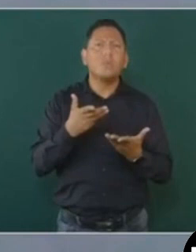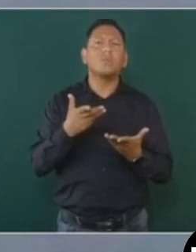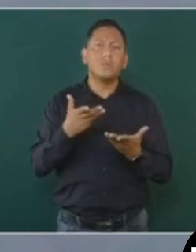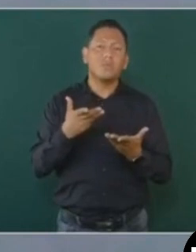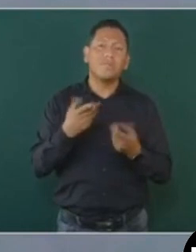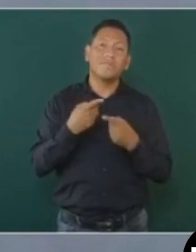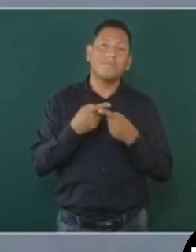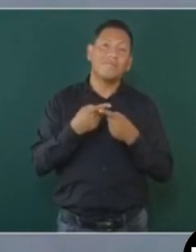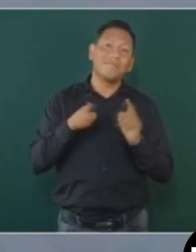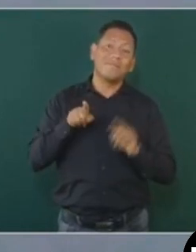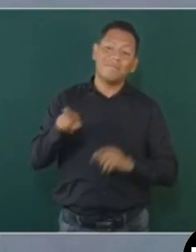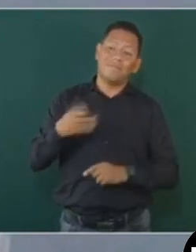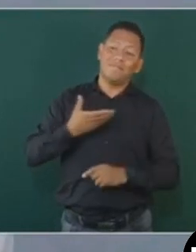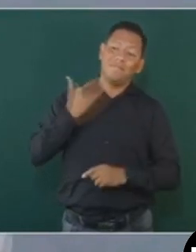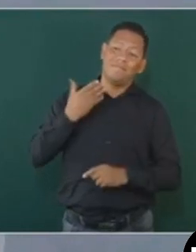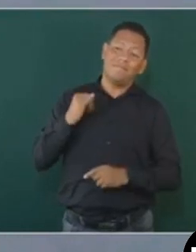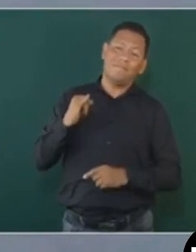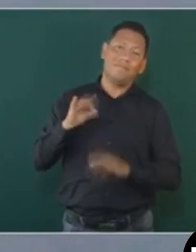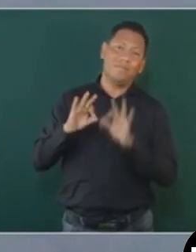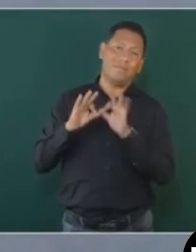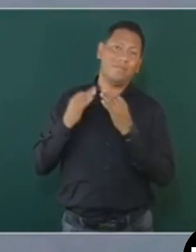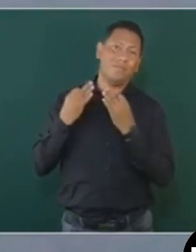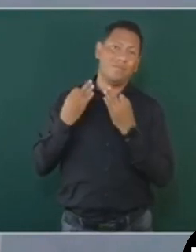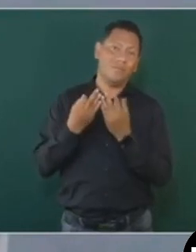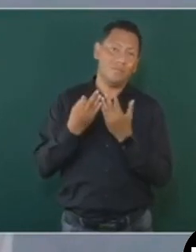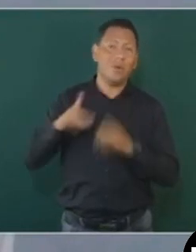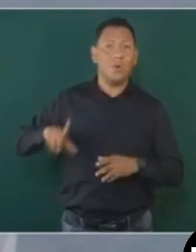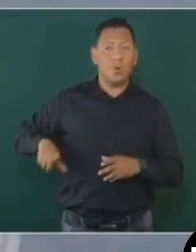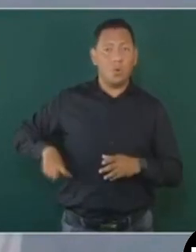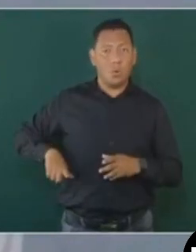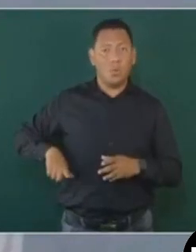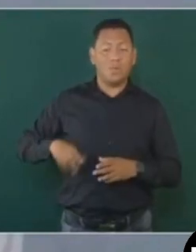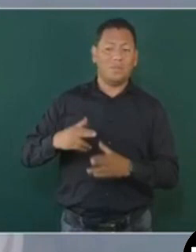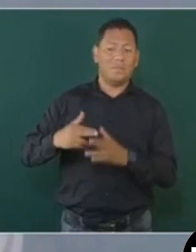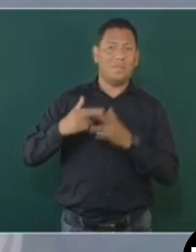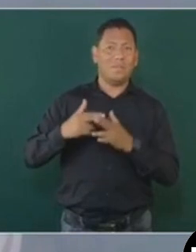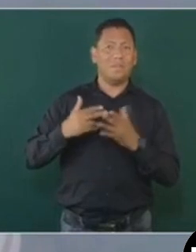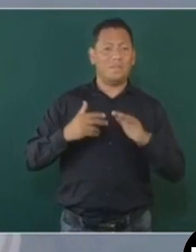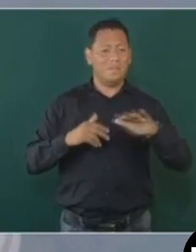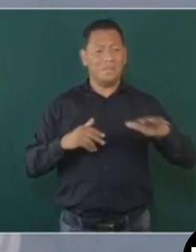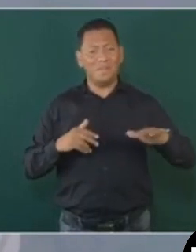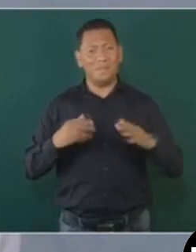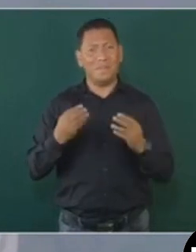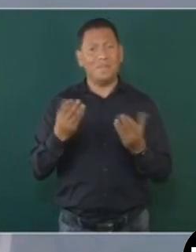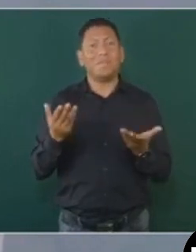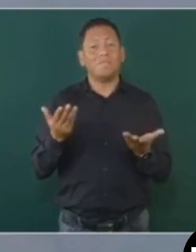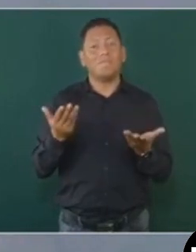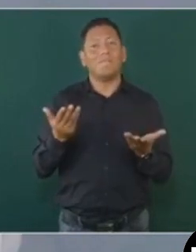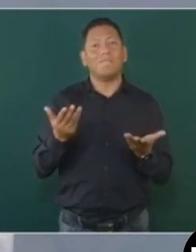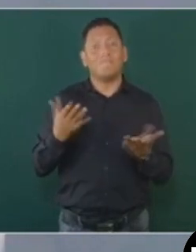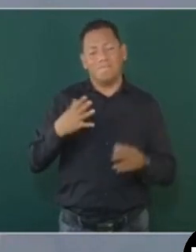oligarquía, porque para que exista el gobierno de las minorías, el gobierno de los ricos, pues tienen